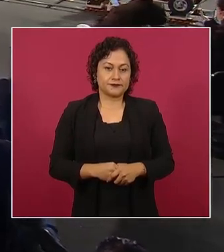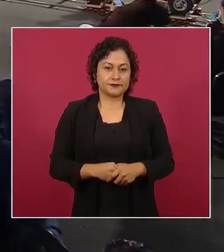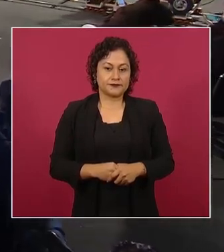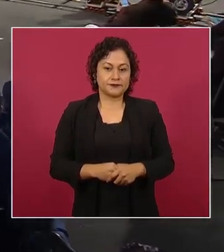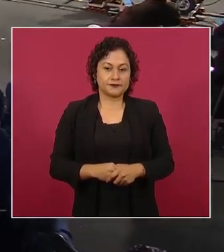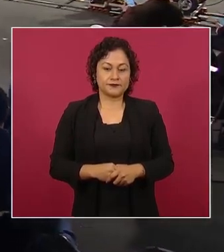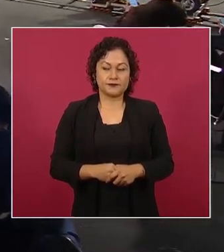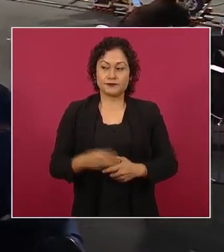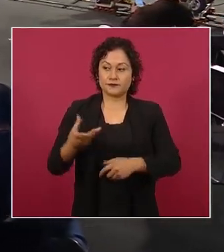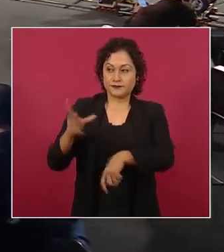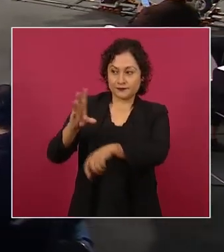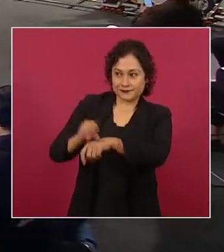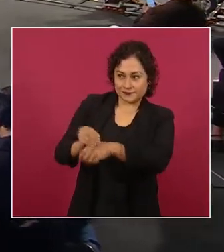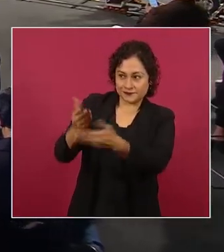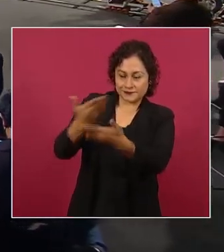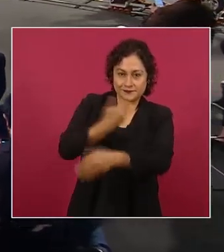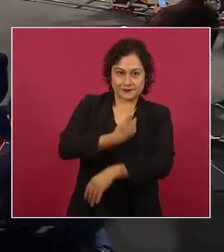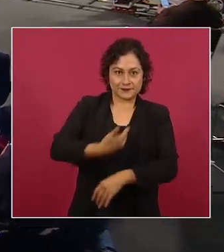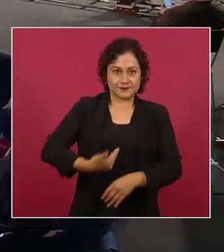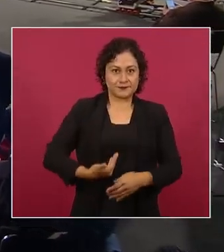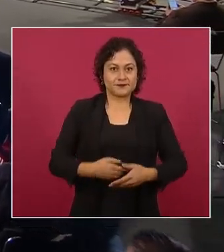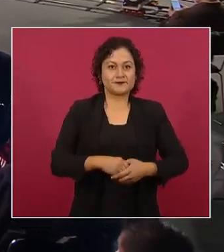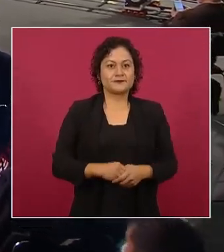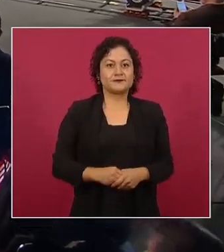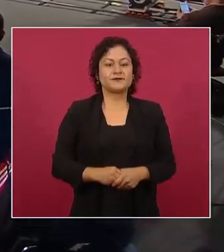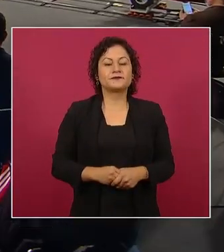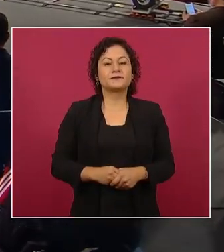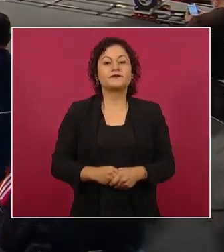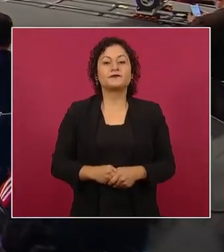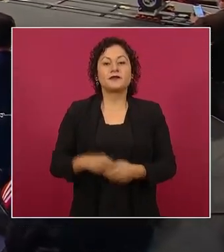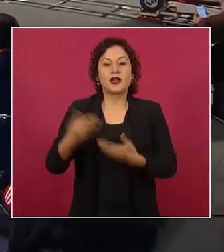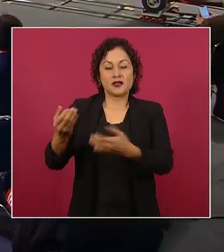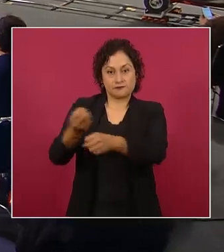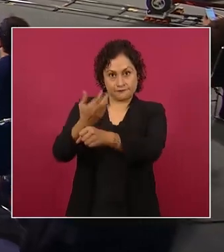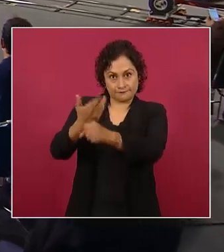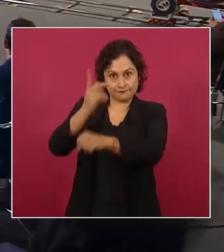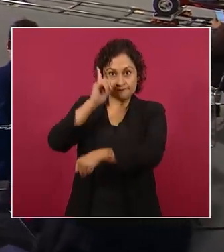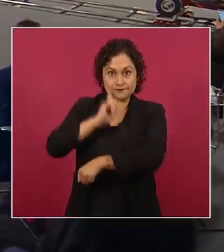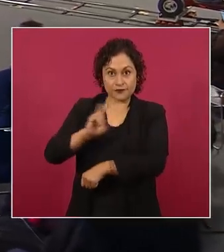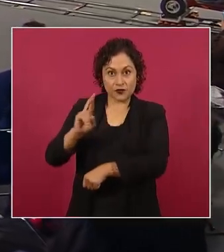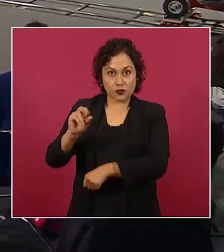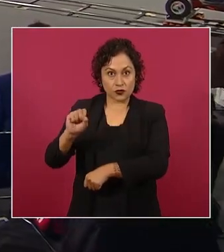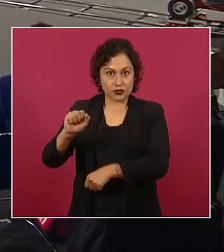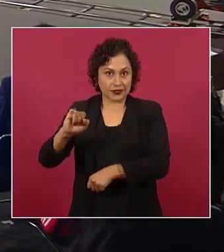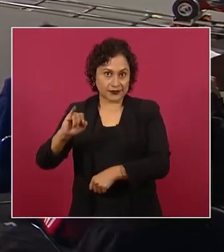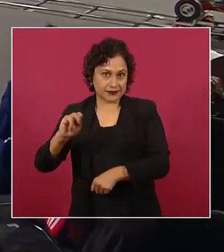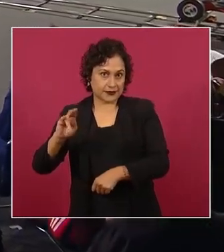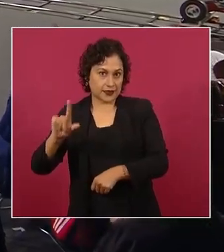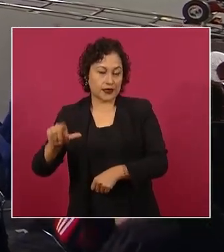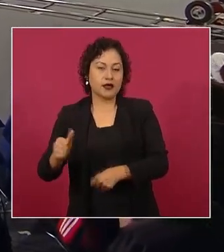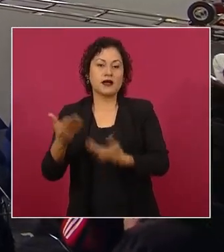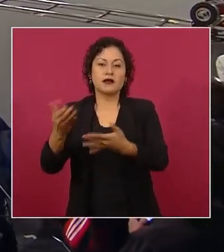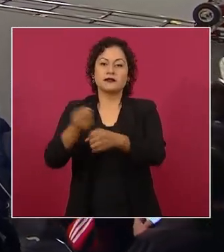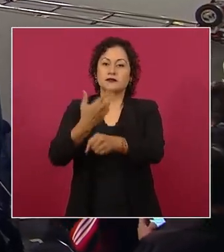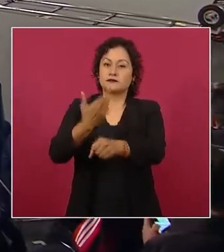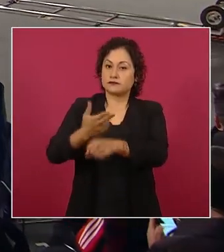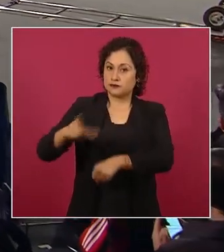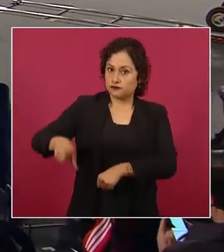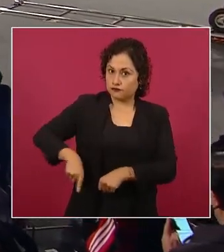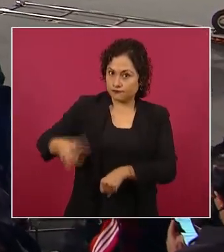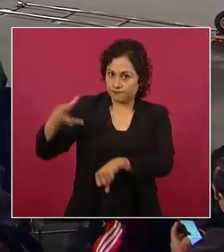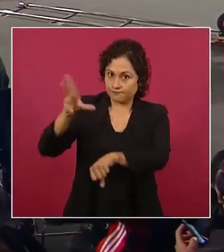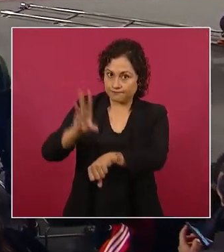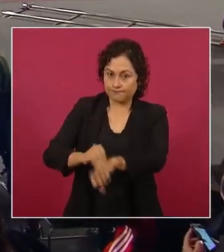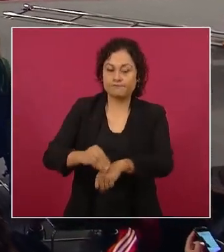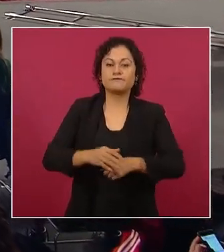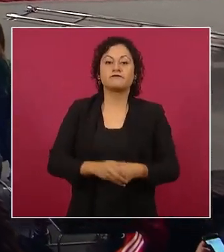Con su permiso, señor presidente. Secretaria Rosa Isela, Secretaría de Gobernación. Vamos a dar cuenta, como lo informó el señor